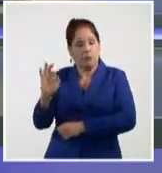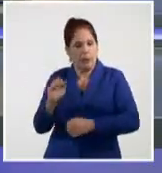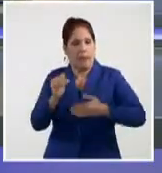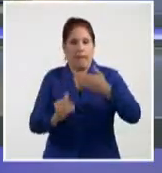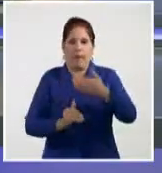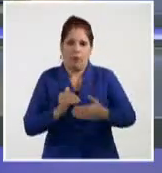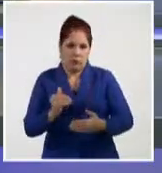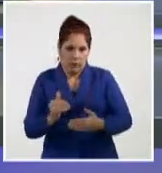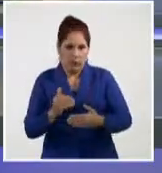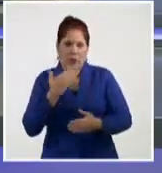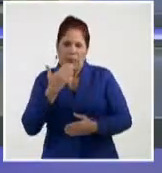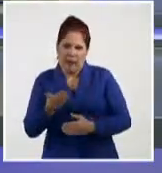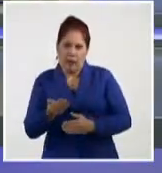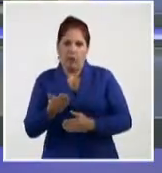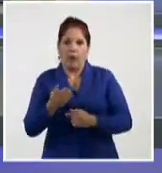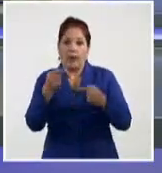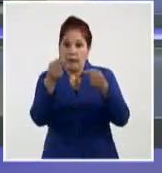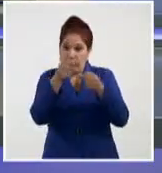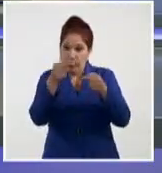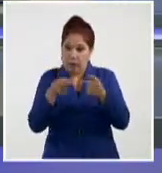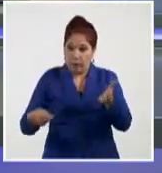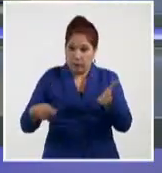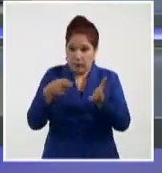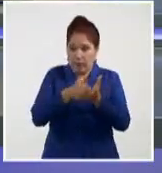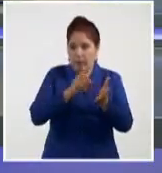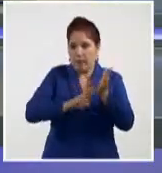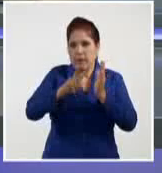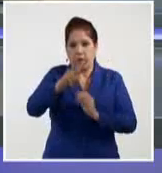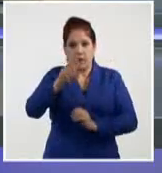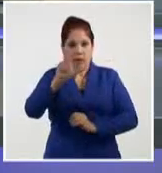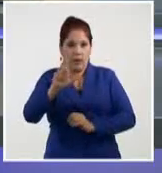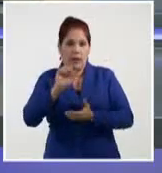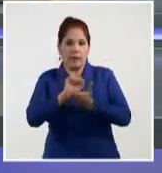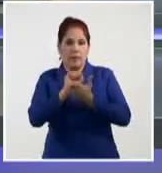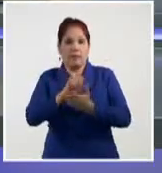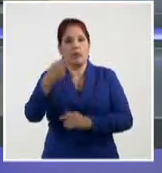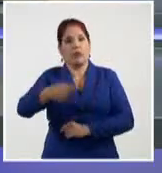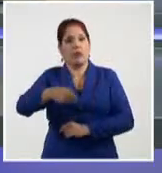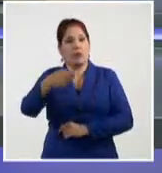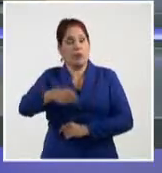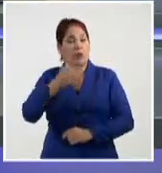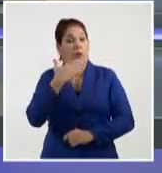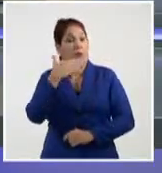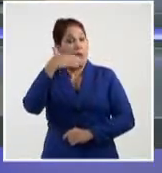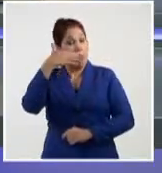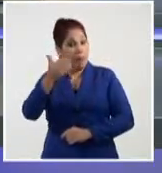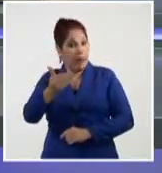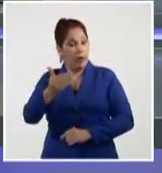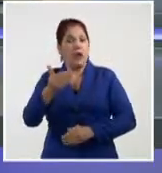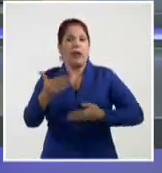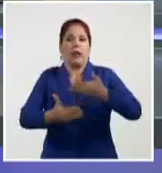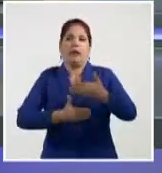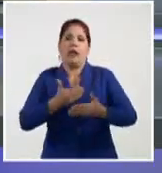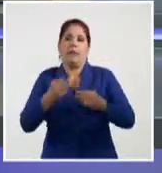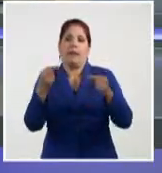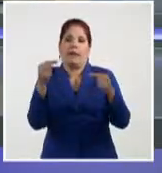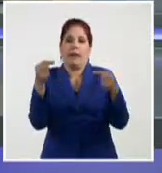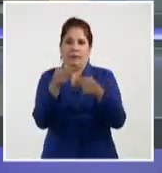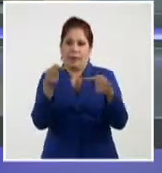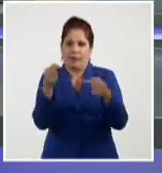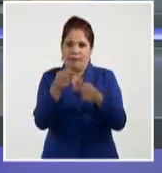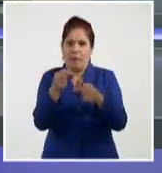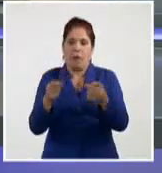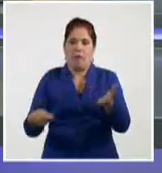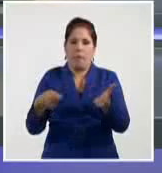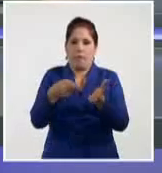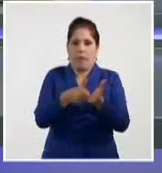Por cierto, en la provincia de Villaclara, los servicios jurídicos han sido favorecidos con la bancarización. Nuestro colega Diel Bermúdez